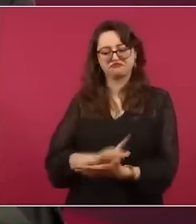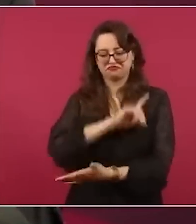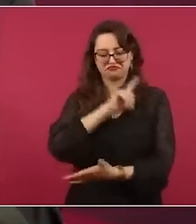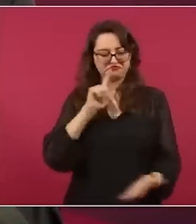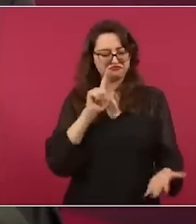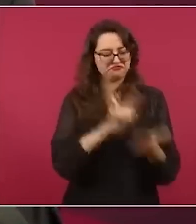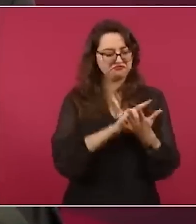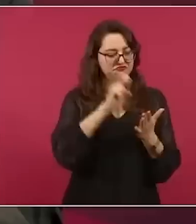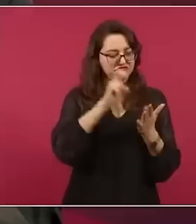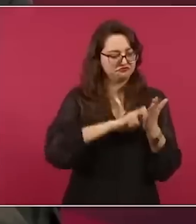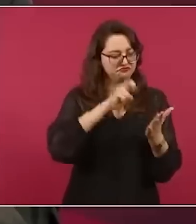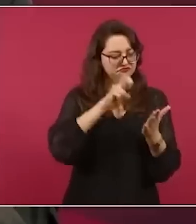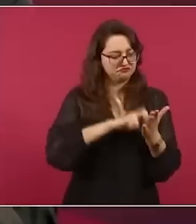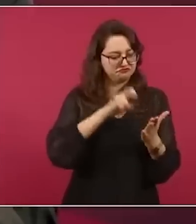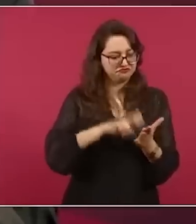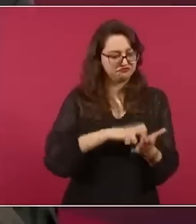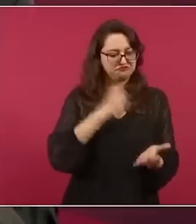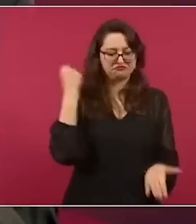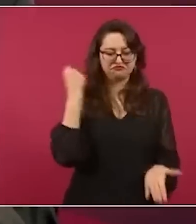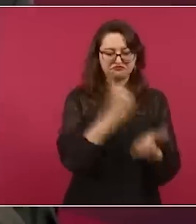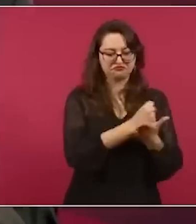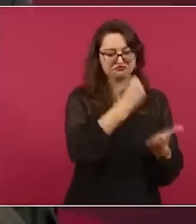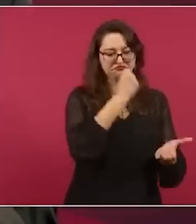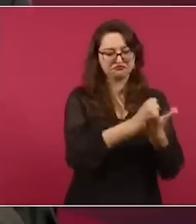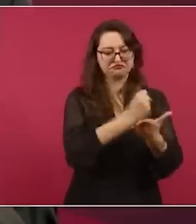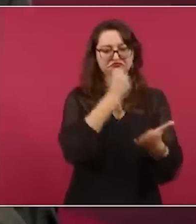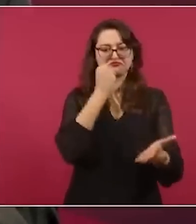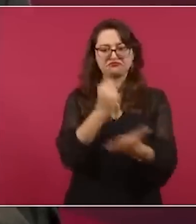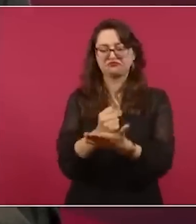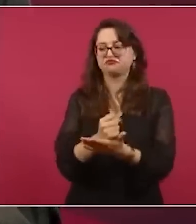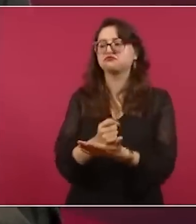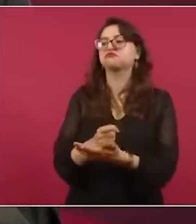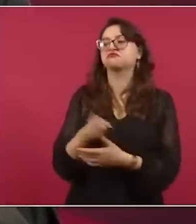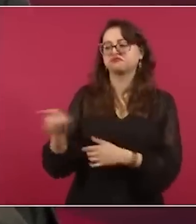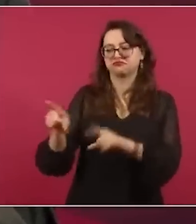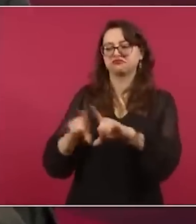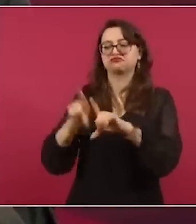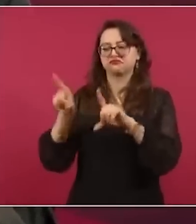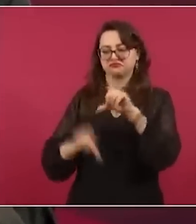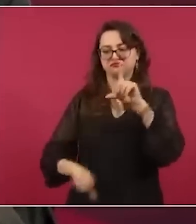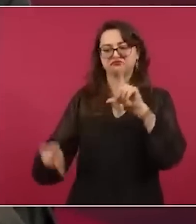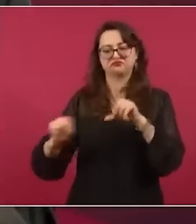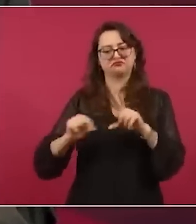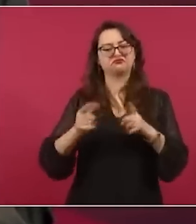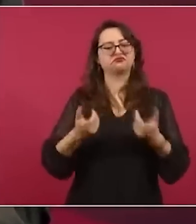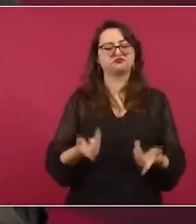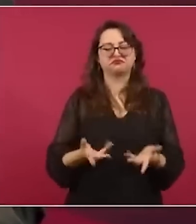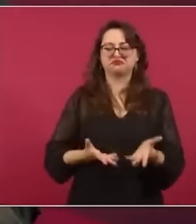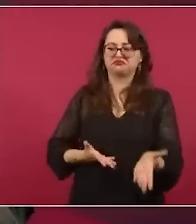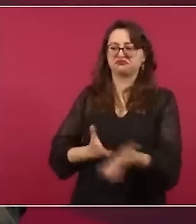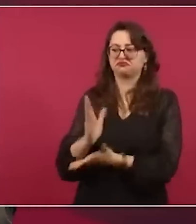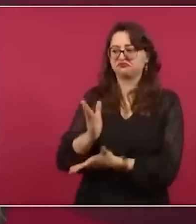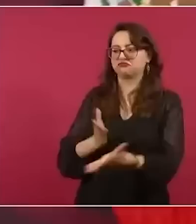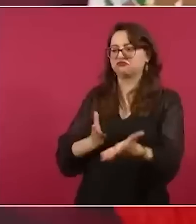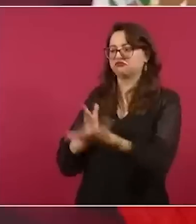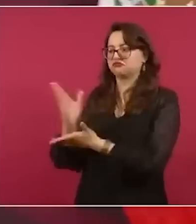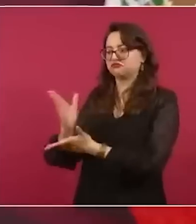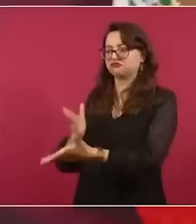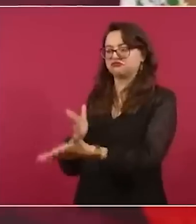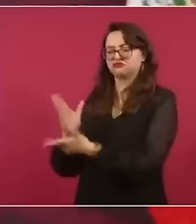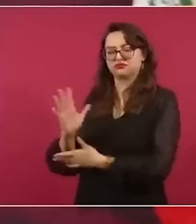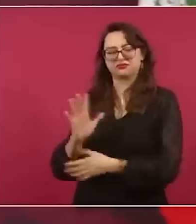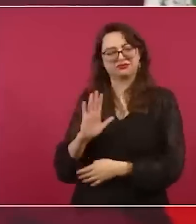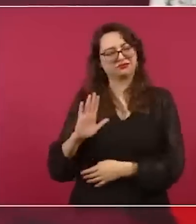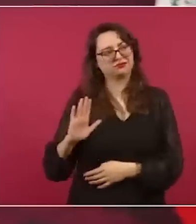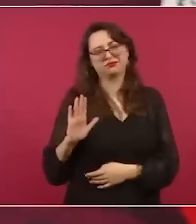para intervenir en asuntos que